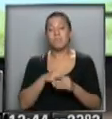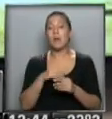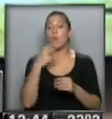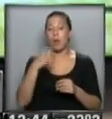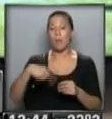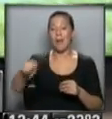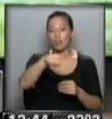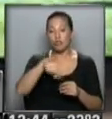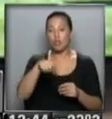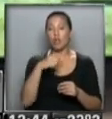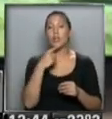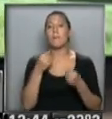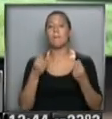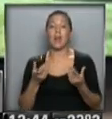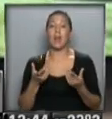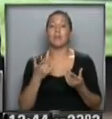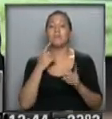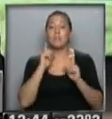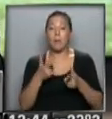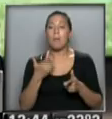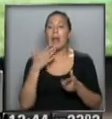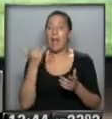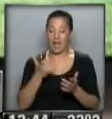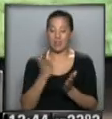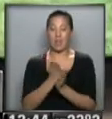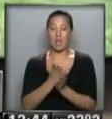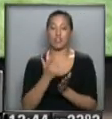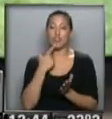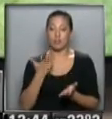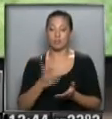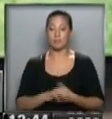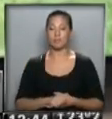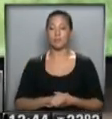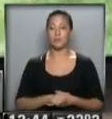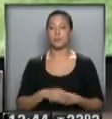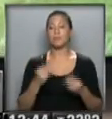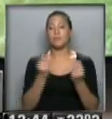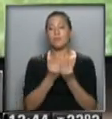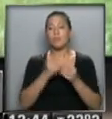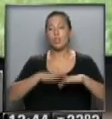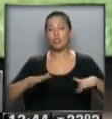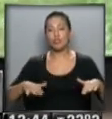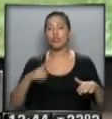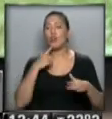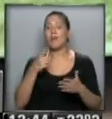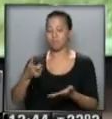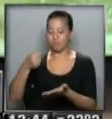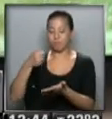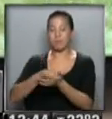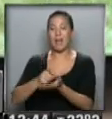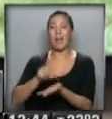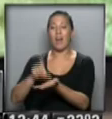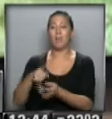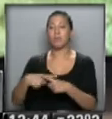para todos, es una condicionalidad y aparte se sigue teniendo el derecho. La gran cantidad de chicos que cobran la Asignación Universal están